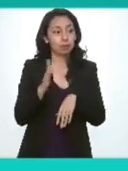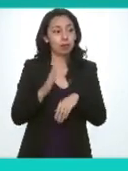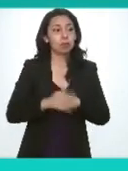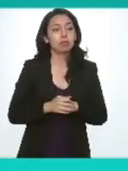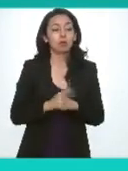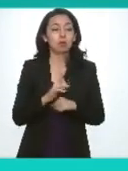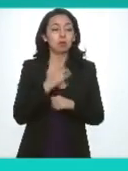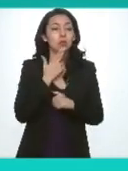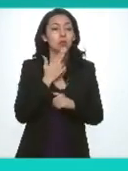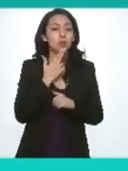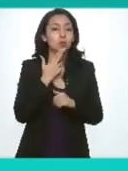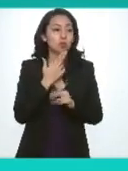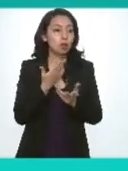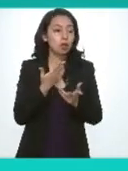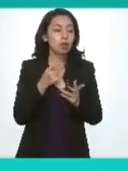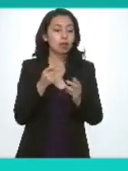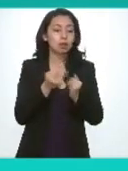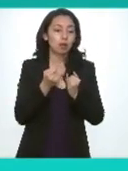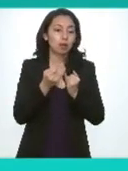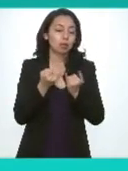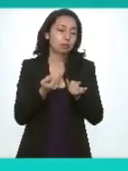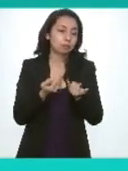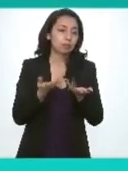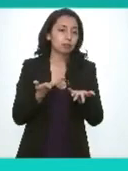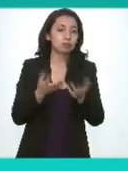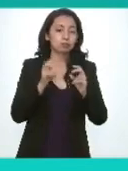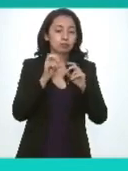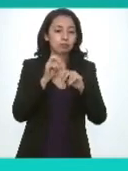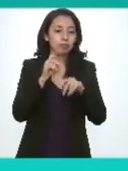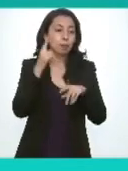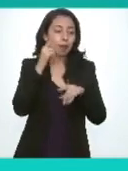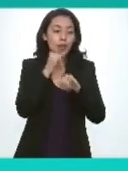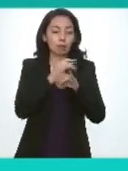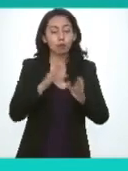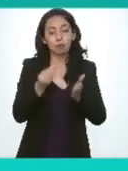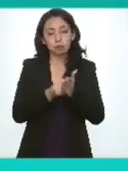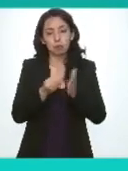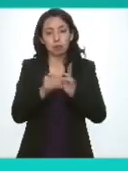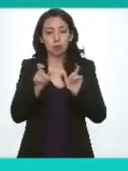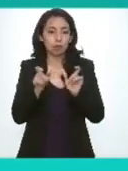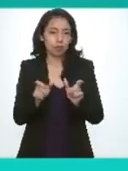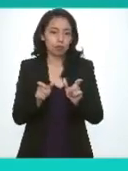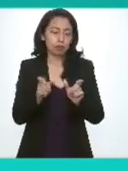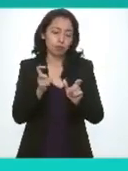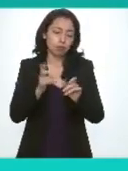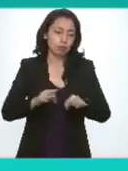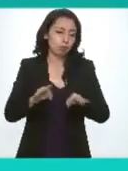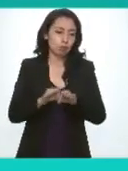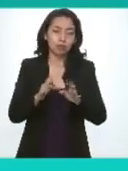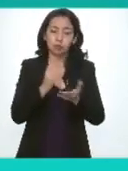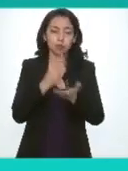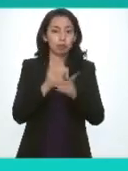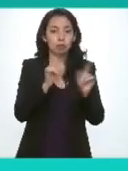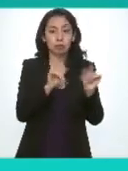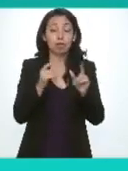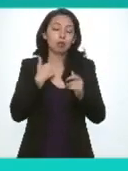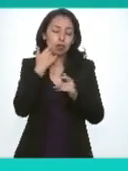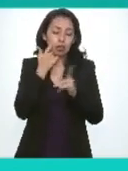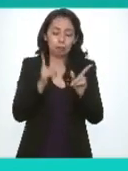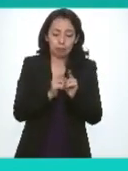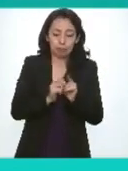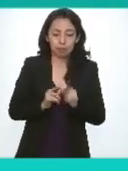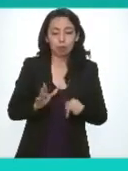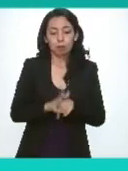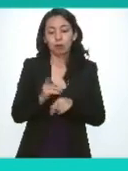haciendo uso o más bien cuando se está hablando de la protección de datos personales sería la presentación quise ser muy breve